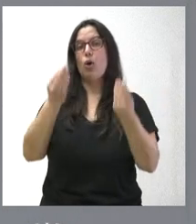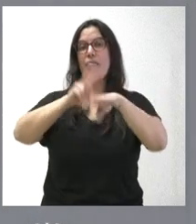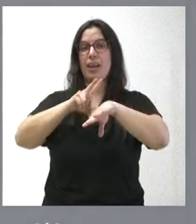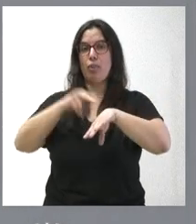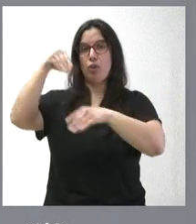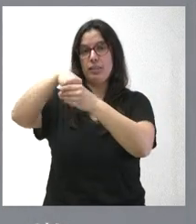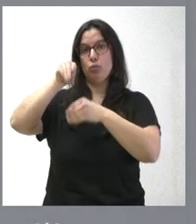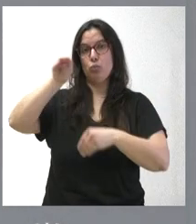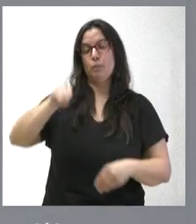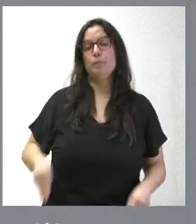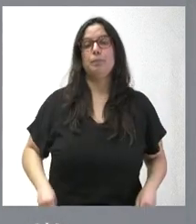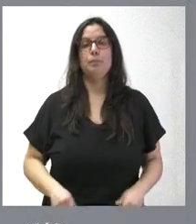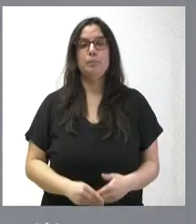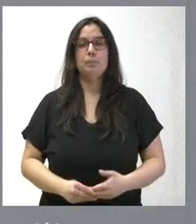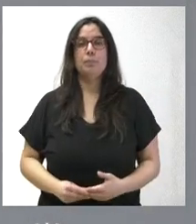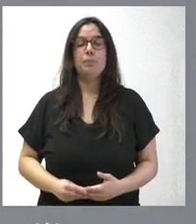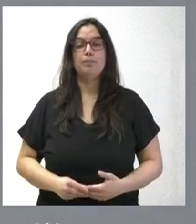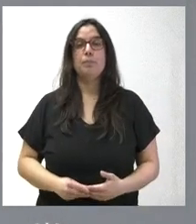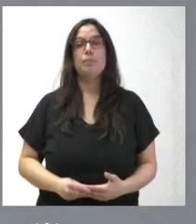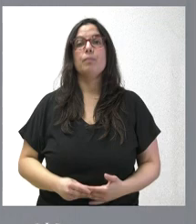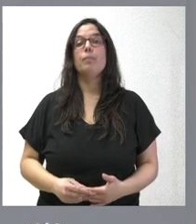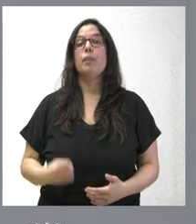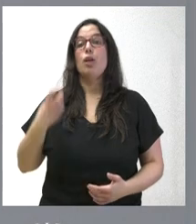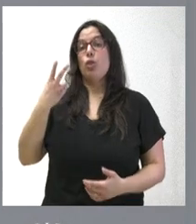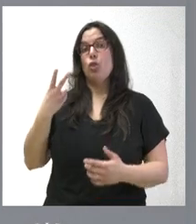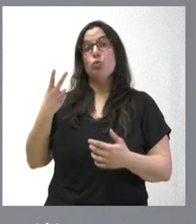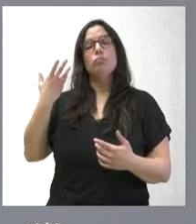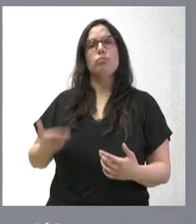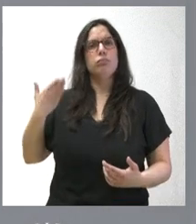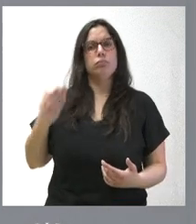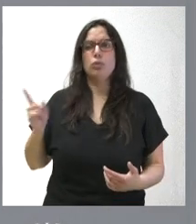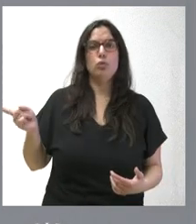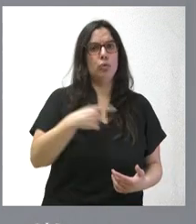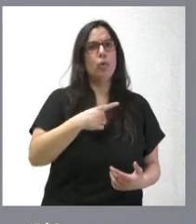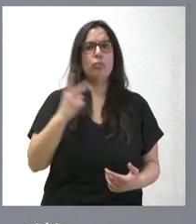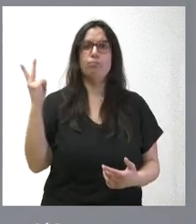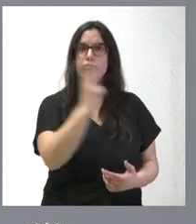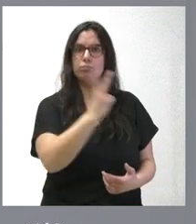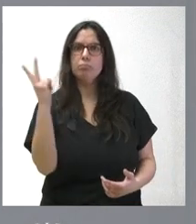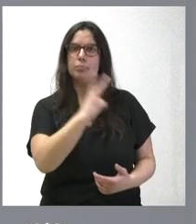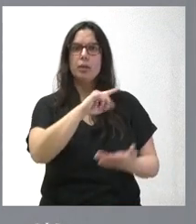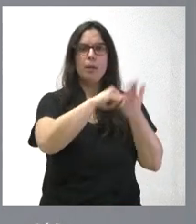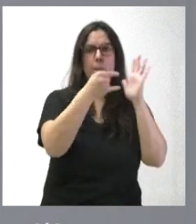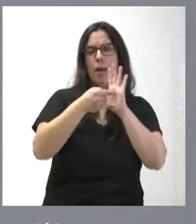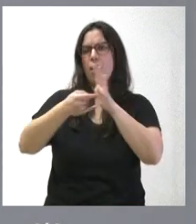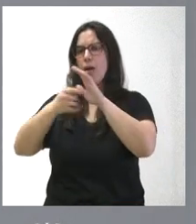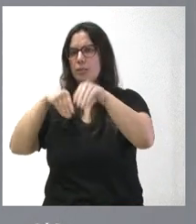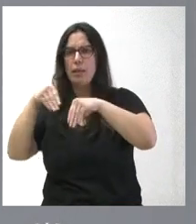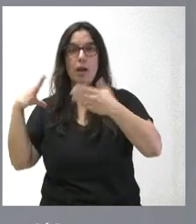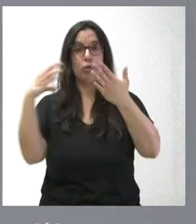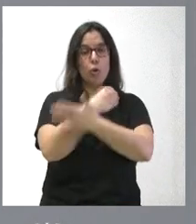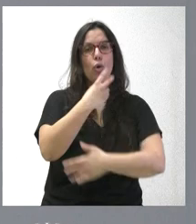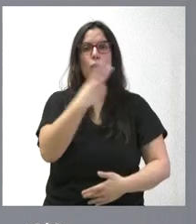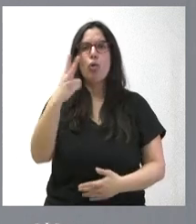territoriales de la Junta de Castilla y León. Dos actuaciones, en definitiva, muy relevantes, que tienen que ver con dos materias donde nuestra comunidad tiene mucho